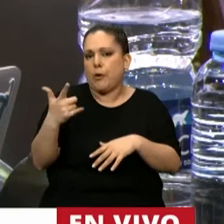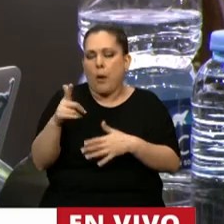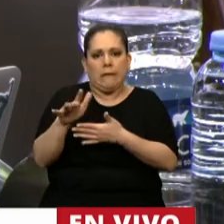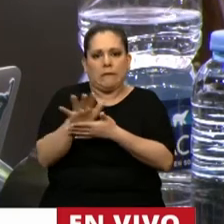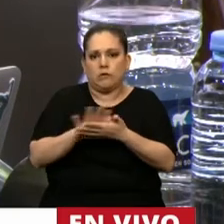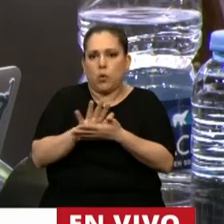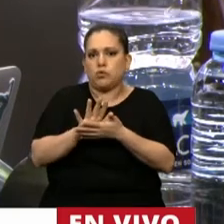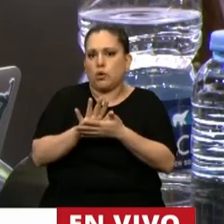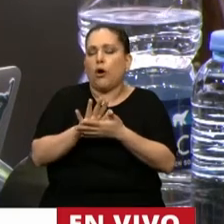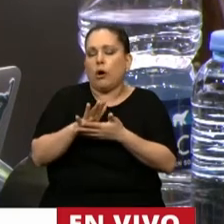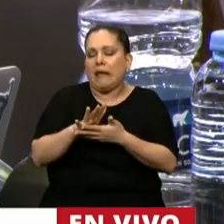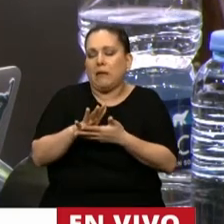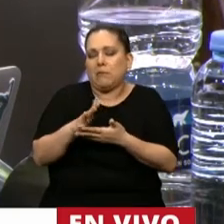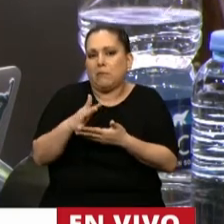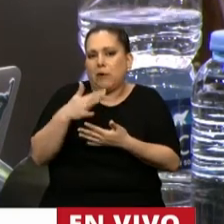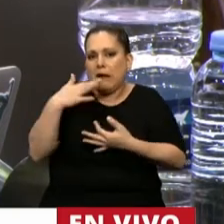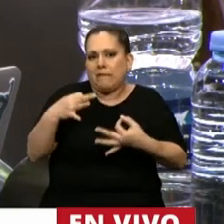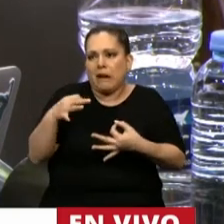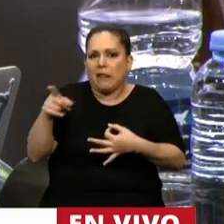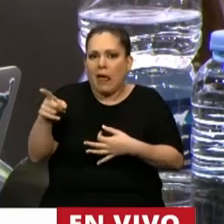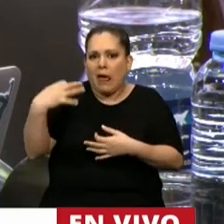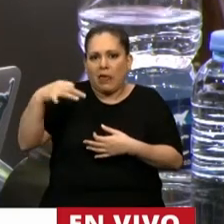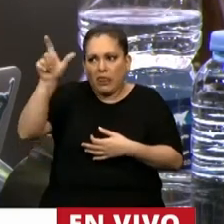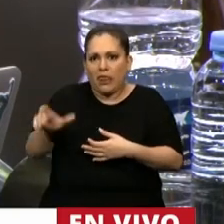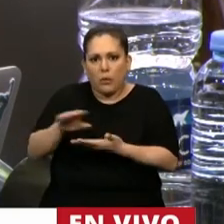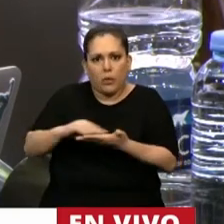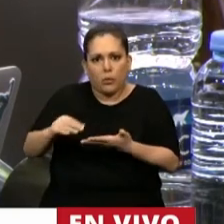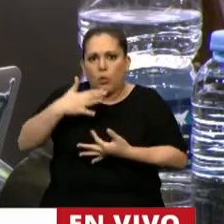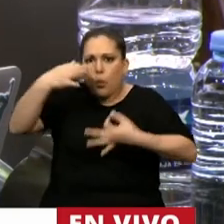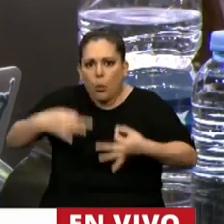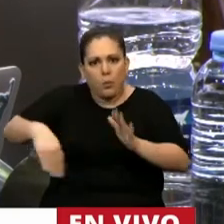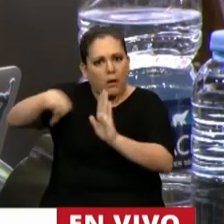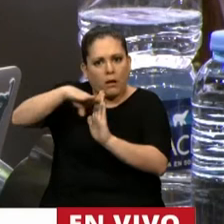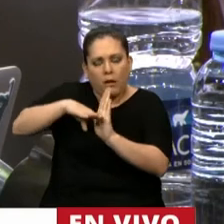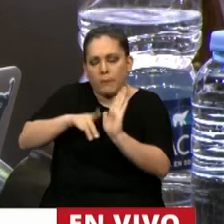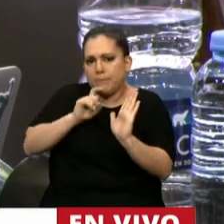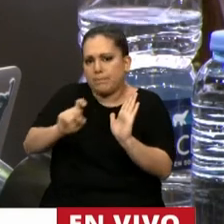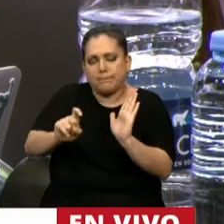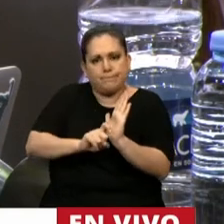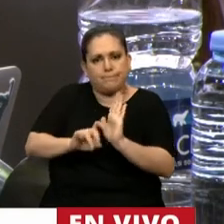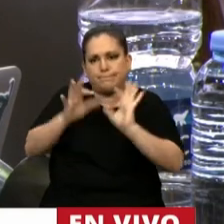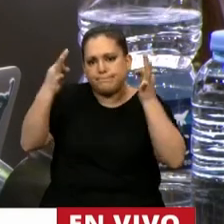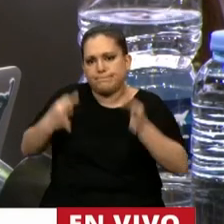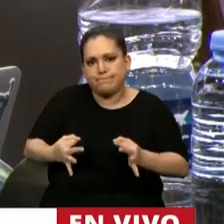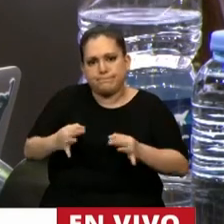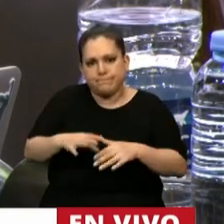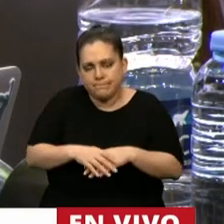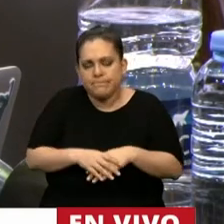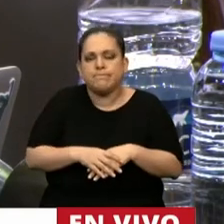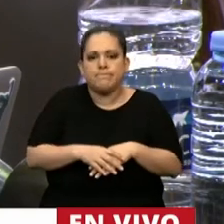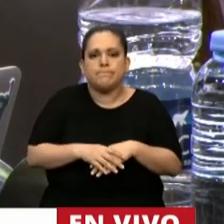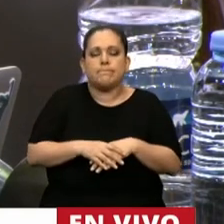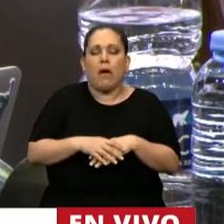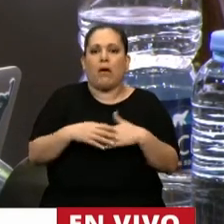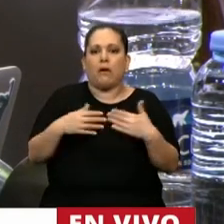responsablemente se exige de un miembro del cuerpo, lo que hace que quien incurre en el